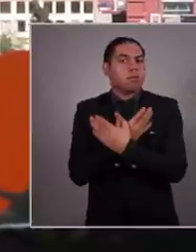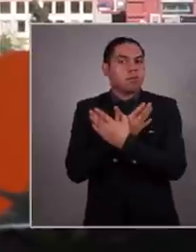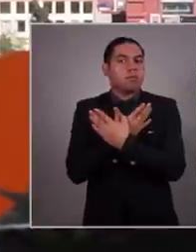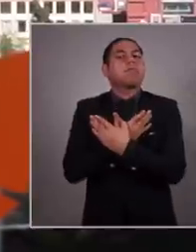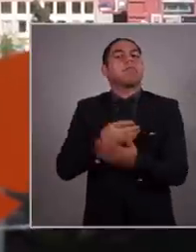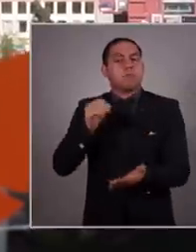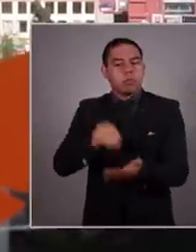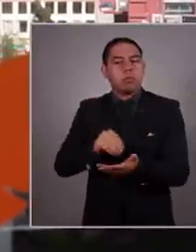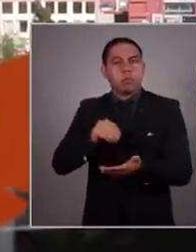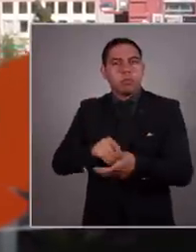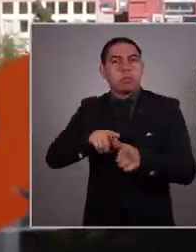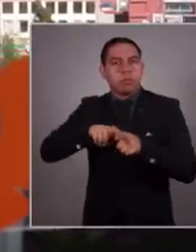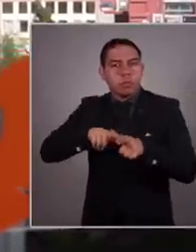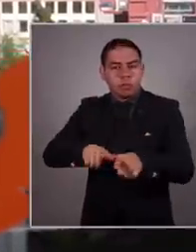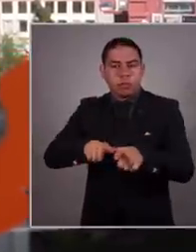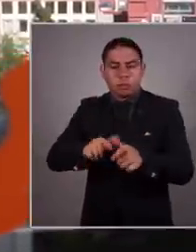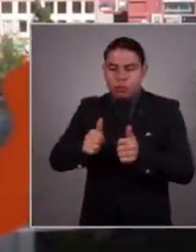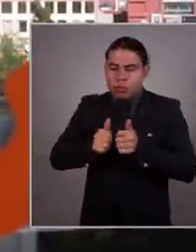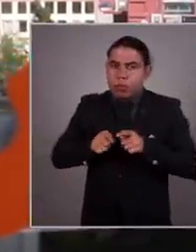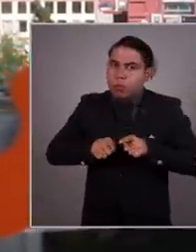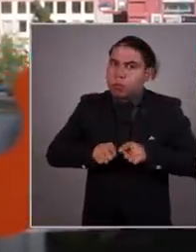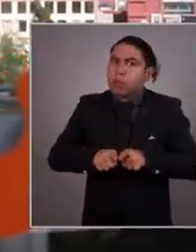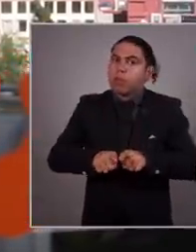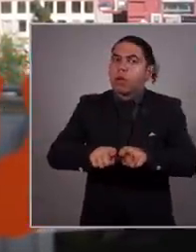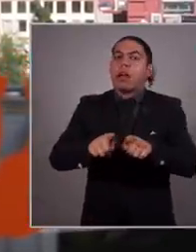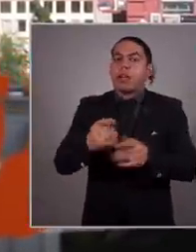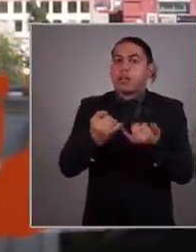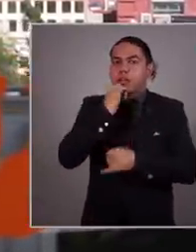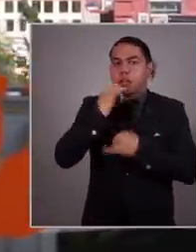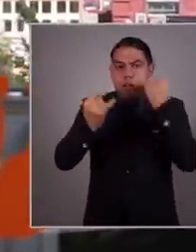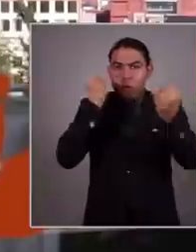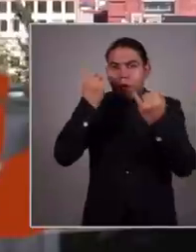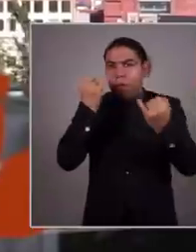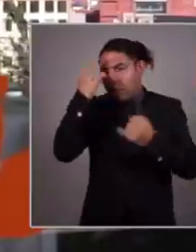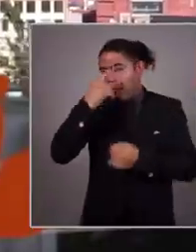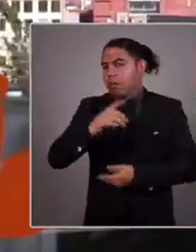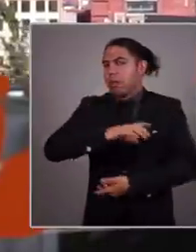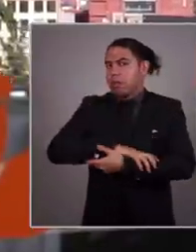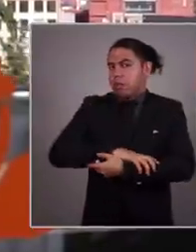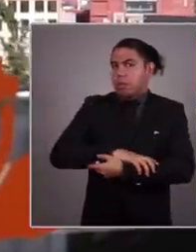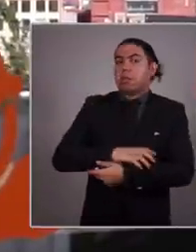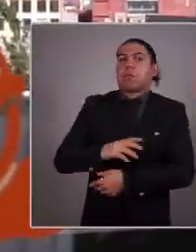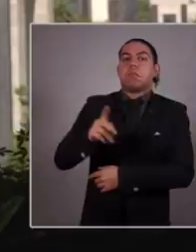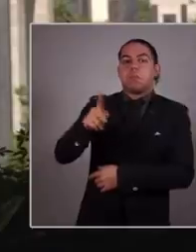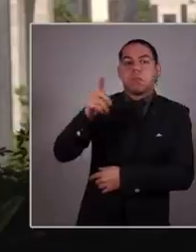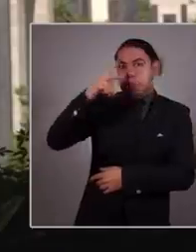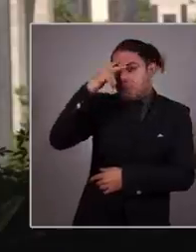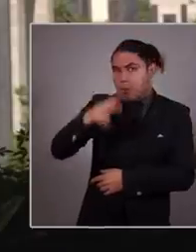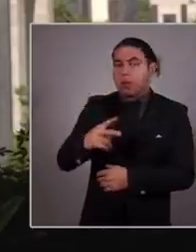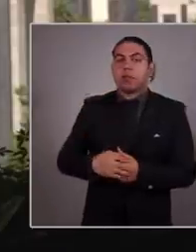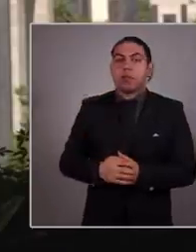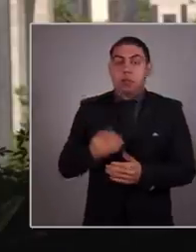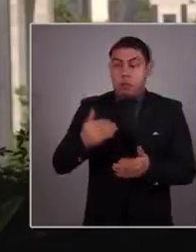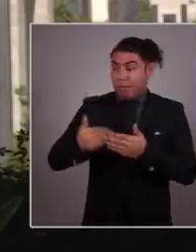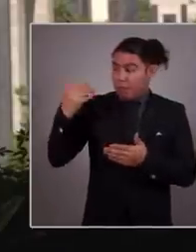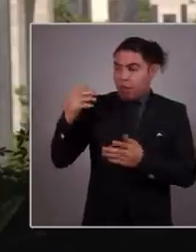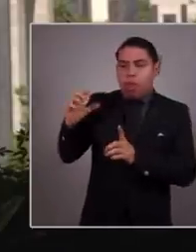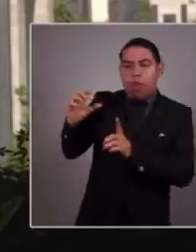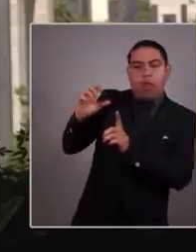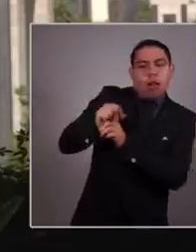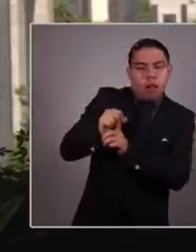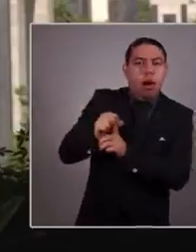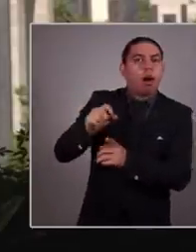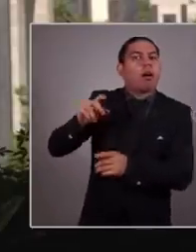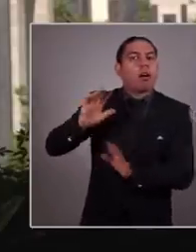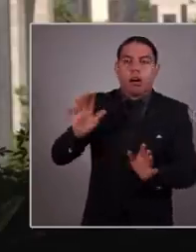Movimiento Ciudadano seguirá ahí, del lado de las personas, para imaginar y construir un nuevo trato para México. Para impedir que el pasado se